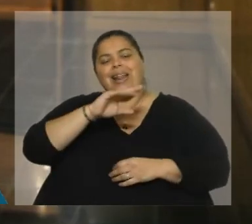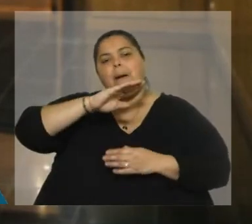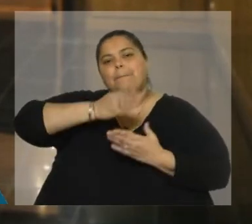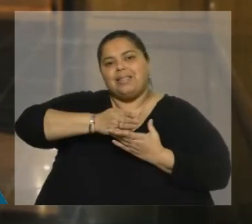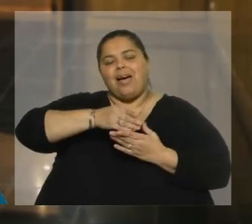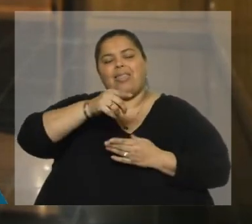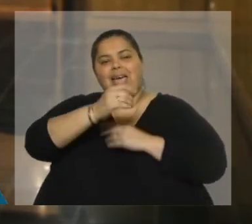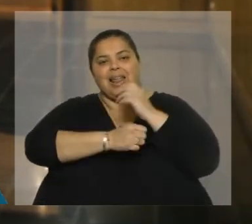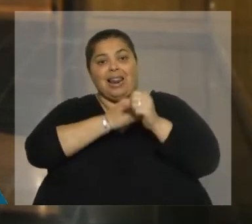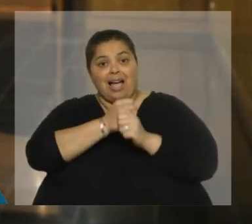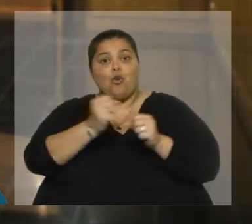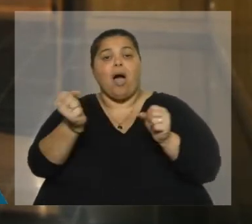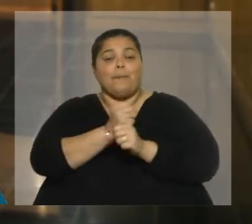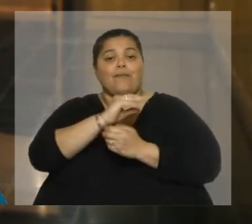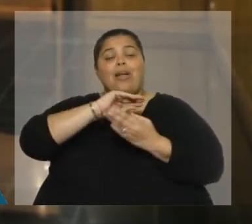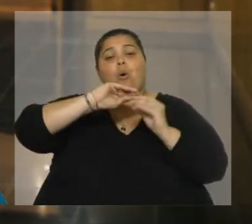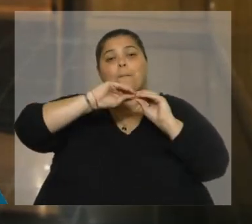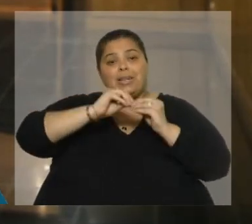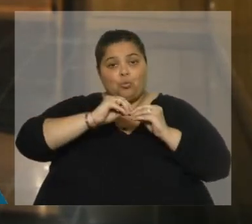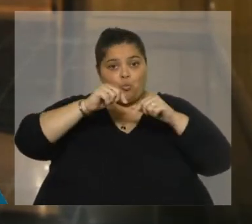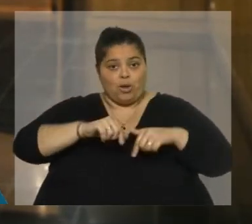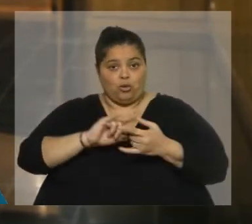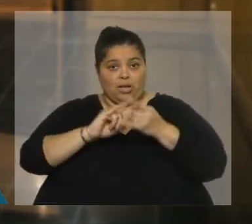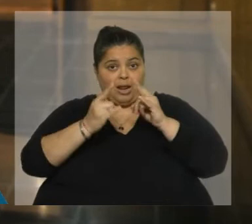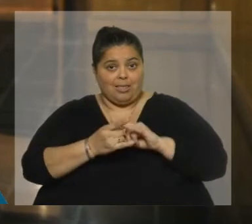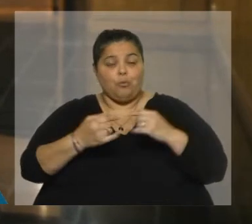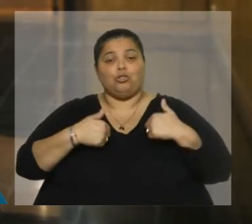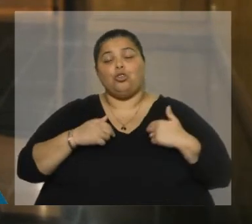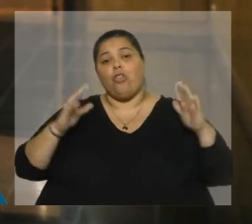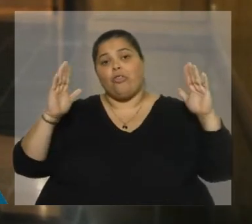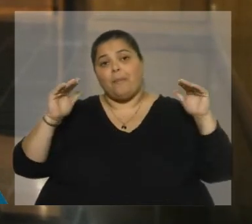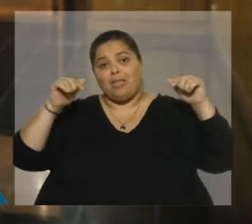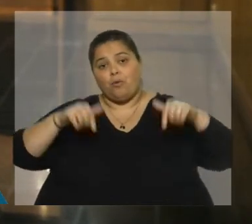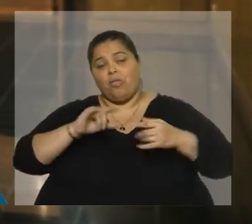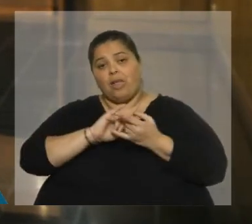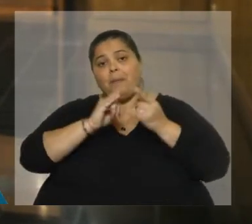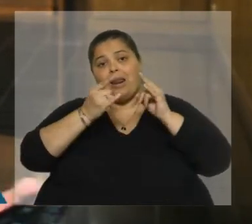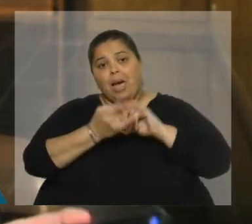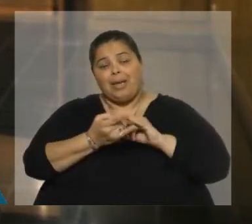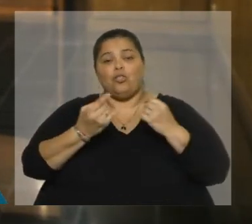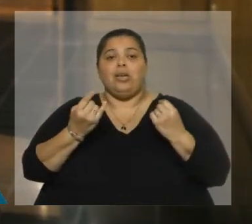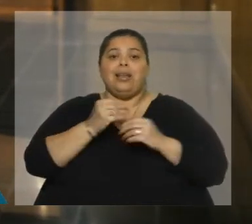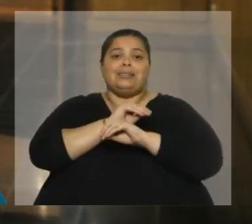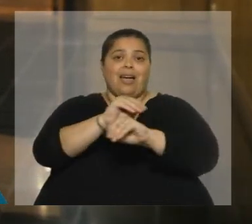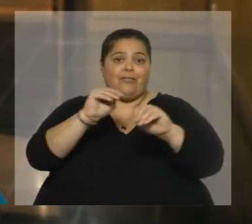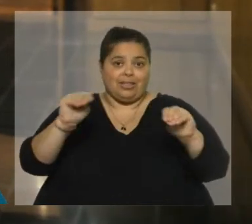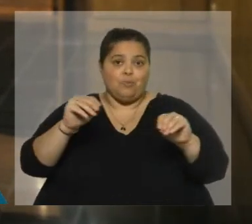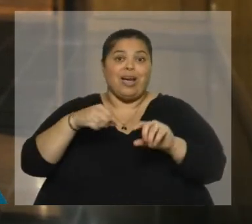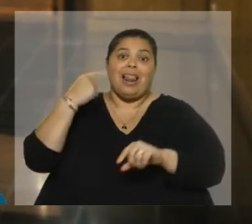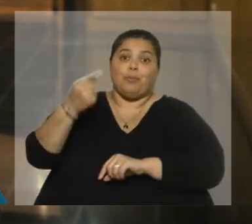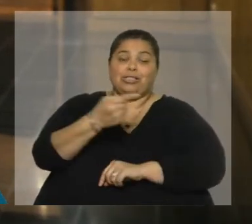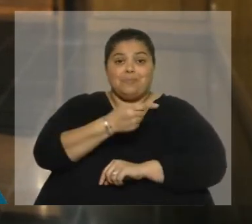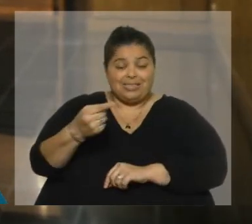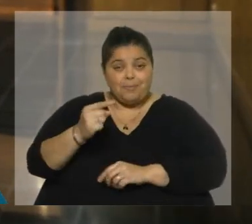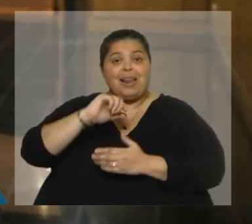un presupuesto aprobado por parte del Poder Legislativo. Nosotros nos despedimos desde el Parlamento de la República y les advertimos que la semana que viene